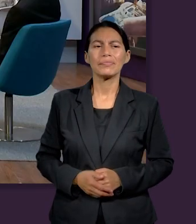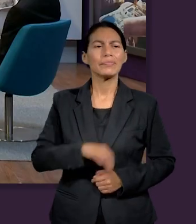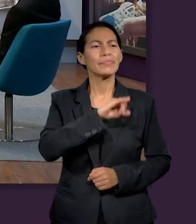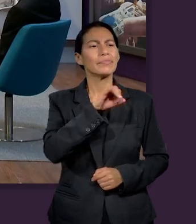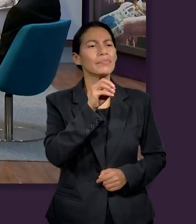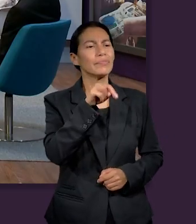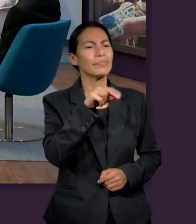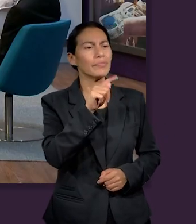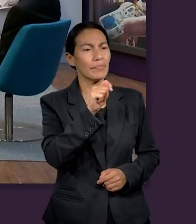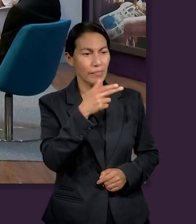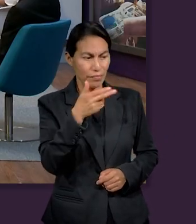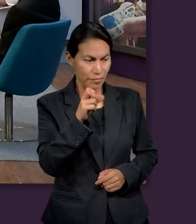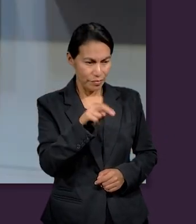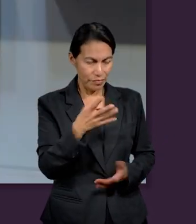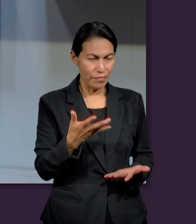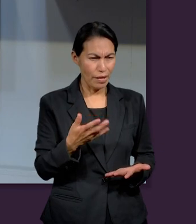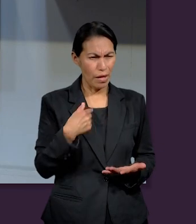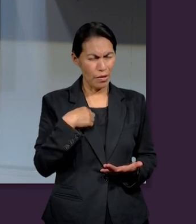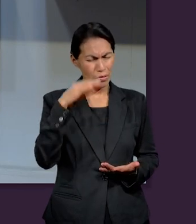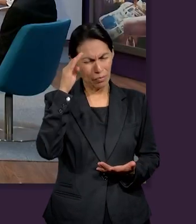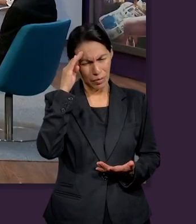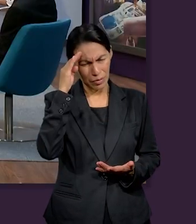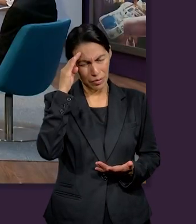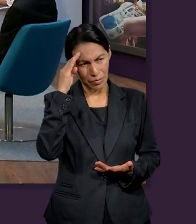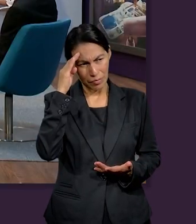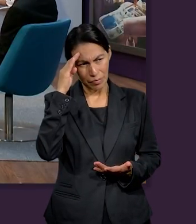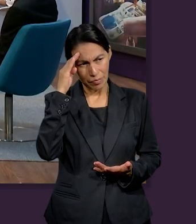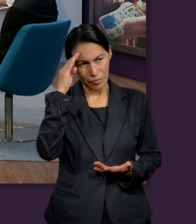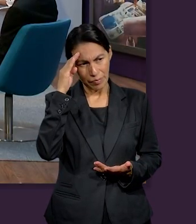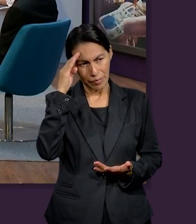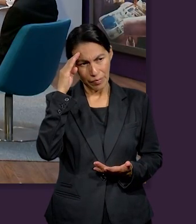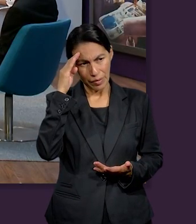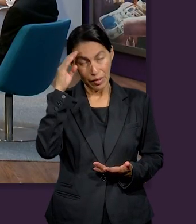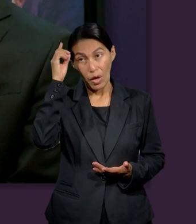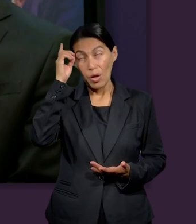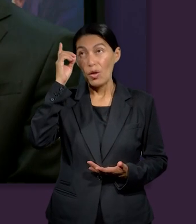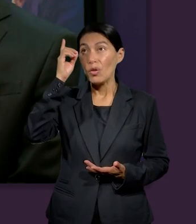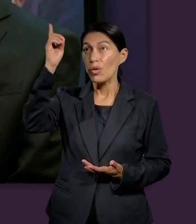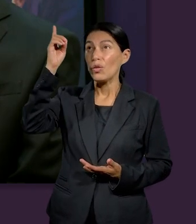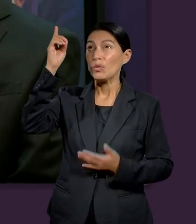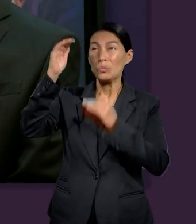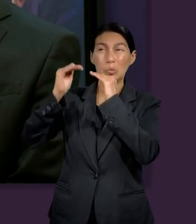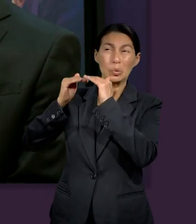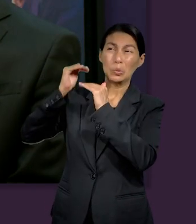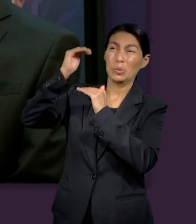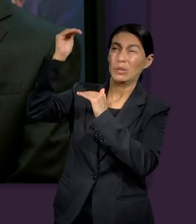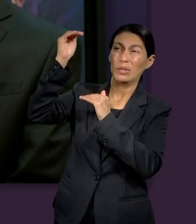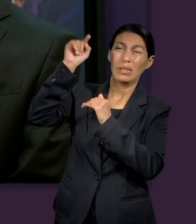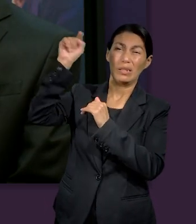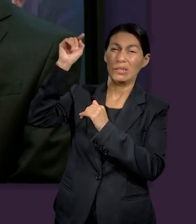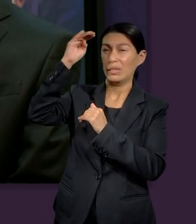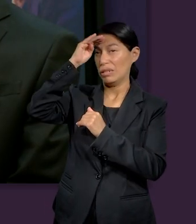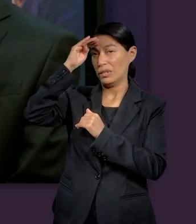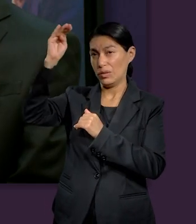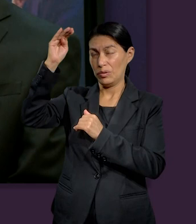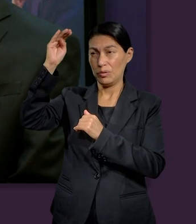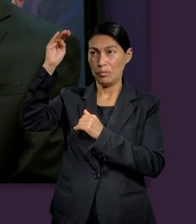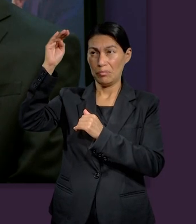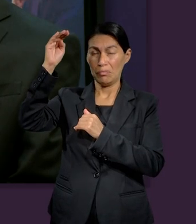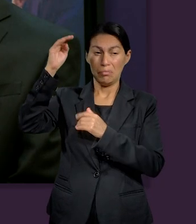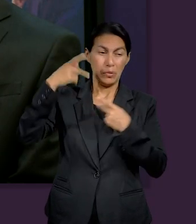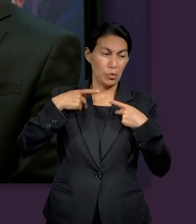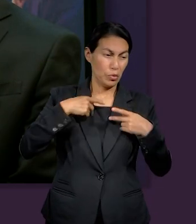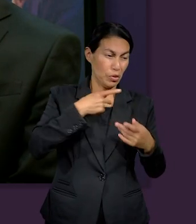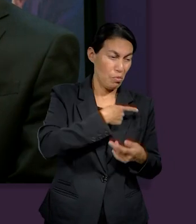a ellos y ofrecerles Jonathan creo que me quedo con la enseñanza de que para el Dios del universo para